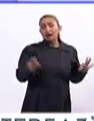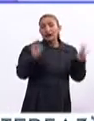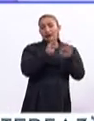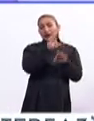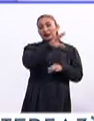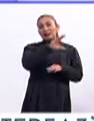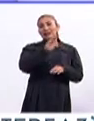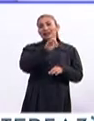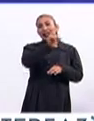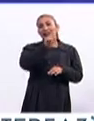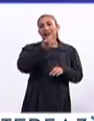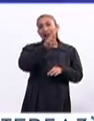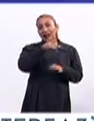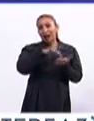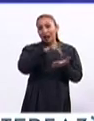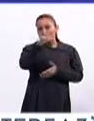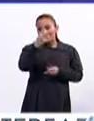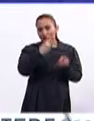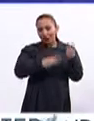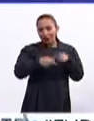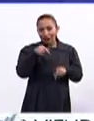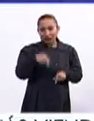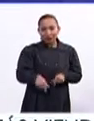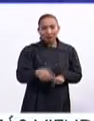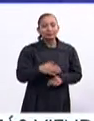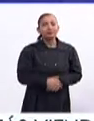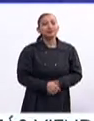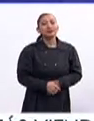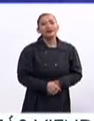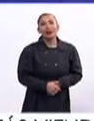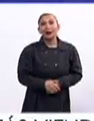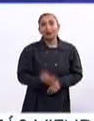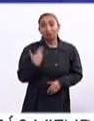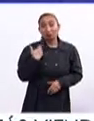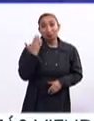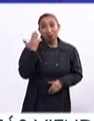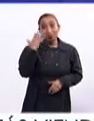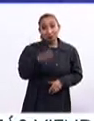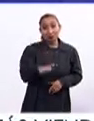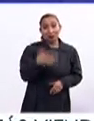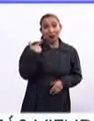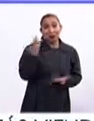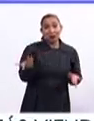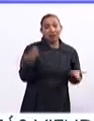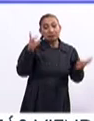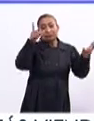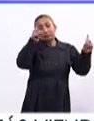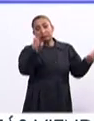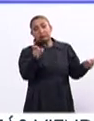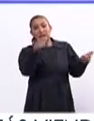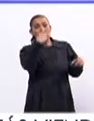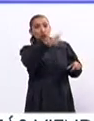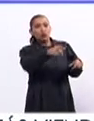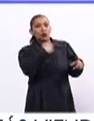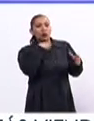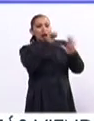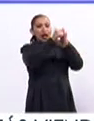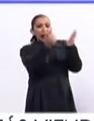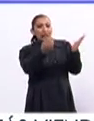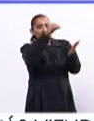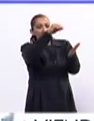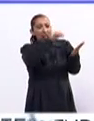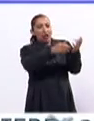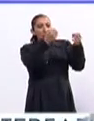César, gracias por estar con nosotros. Bienvenido. Sabemos que hiciste un paréntesis dentro de tu apretada agenda